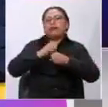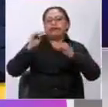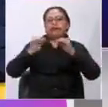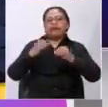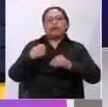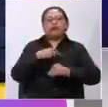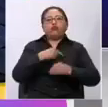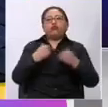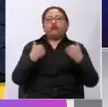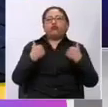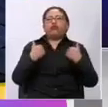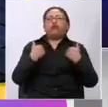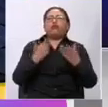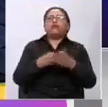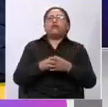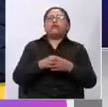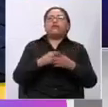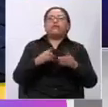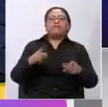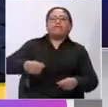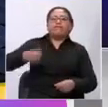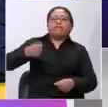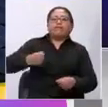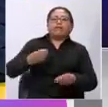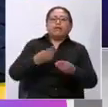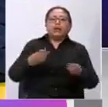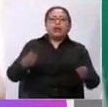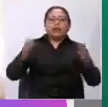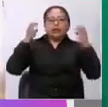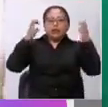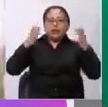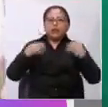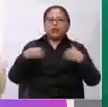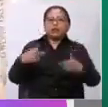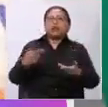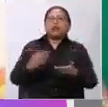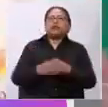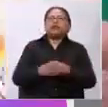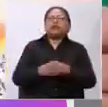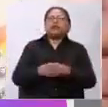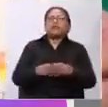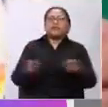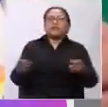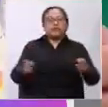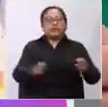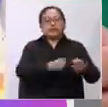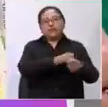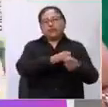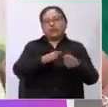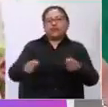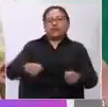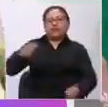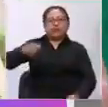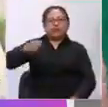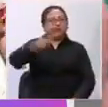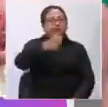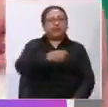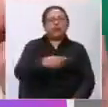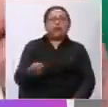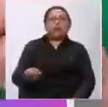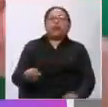que contiene principalmente material educativo tomando en cuenta que ya estamos yendo hacia las clases presenciales